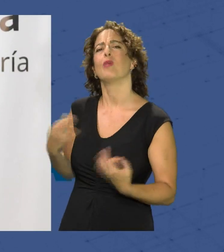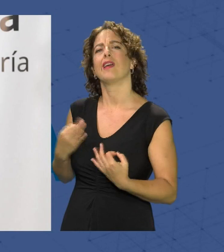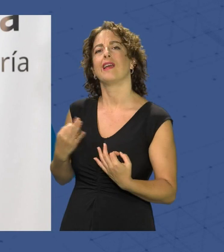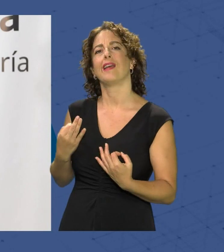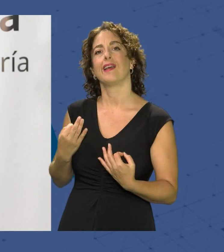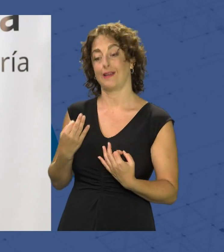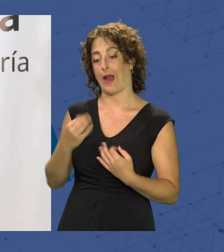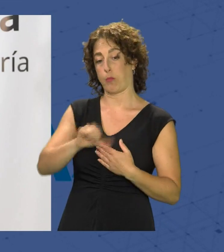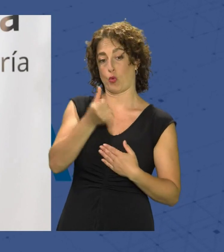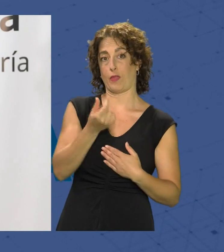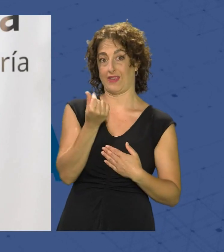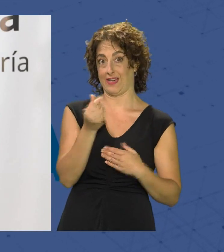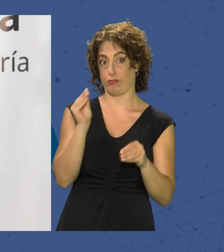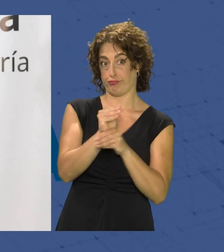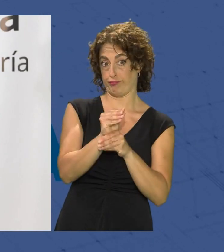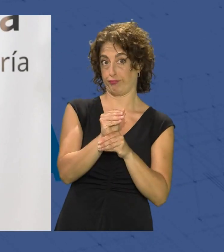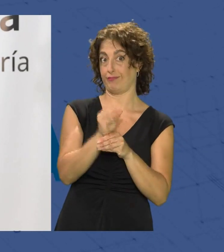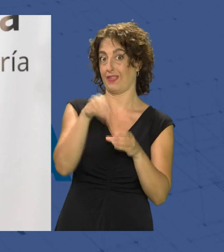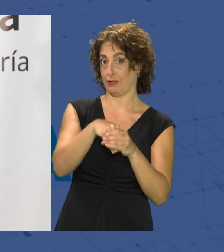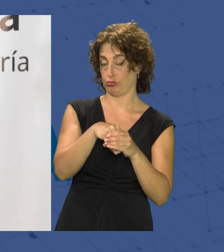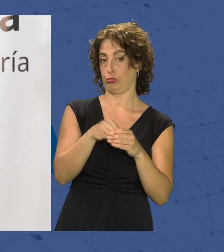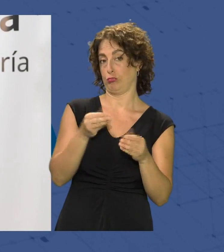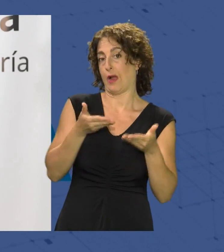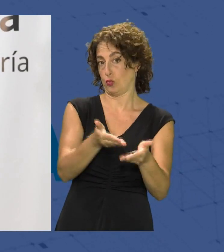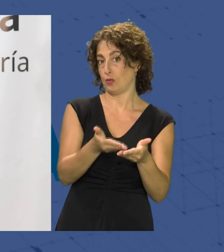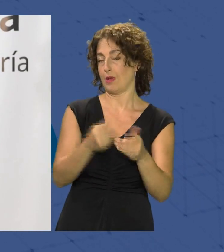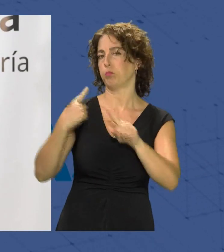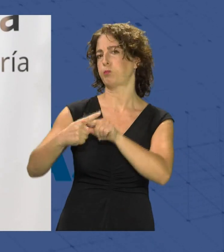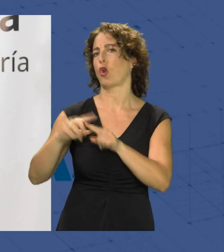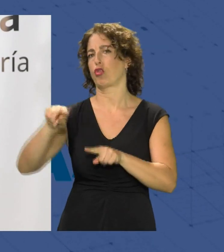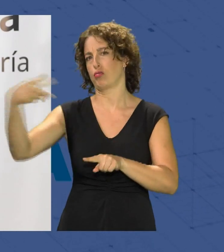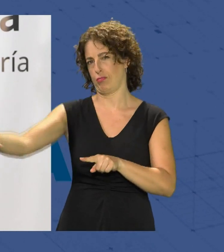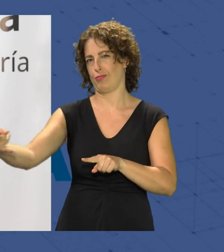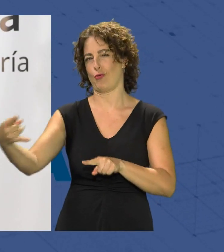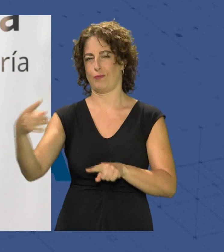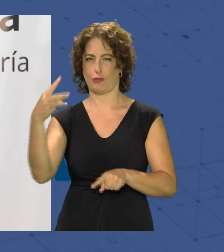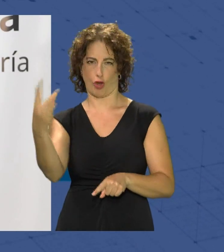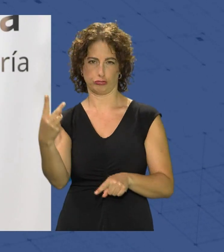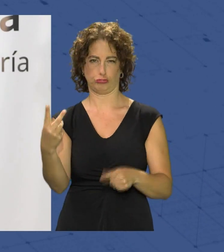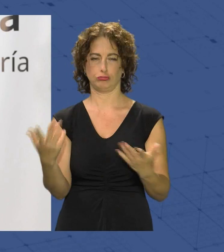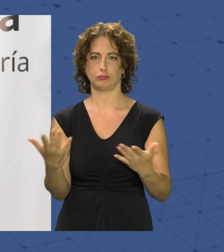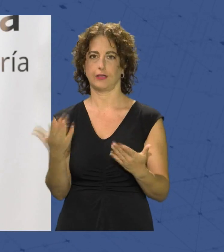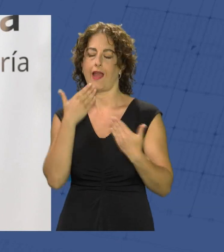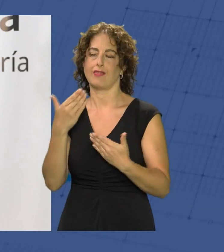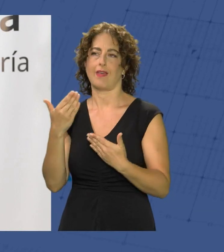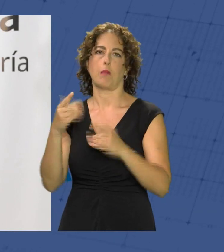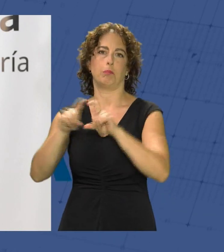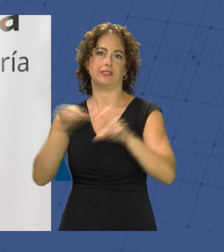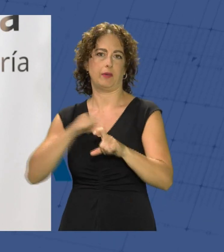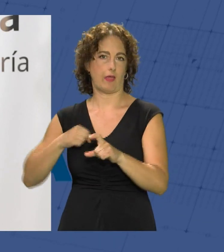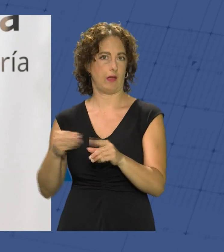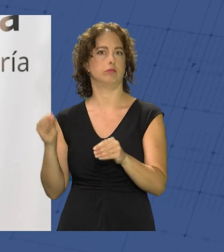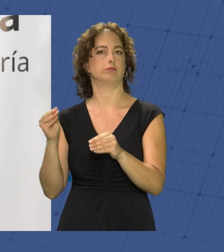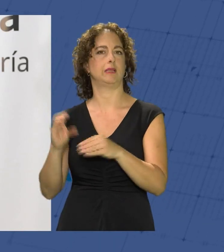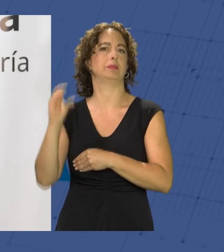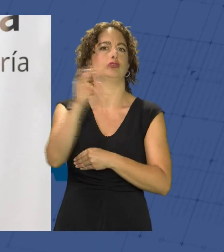aprobado en el marco de estas líneas se multiplique al menos por dos gracias a la inversión privada y que genere hasta